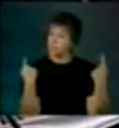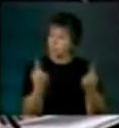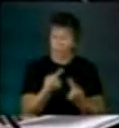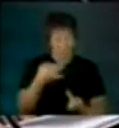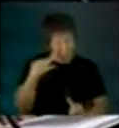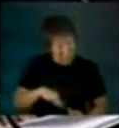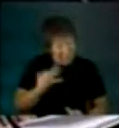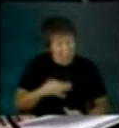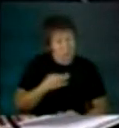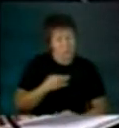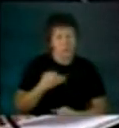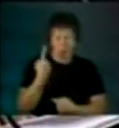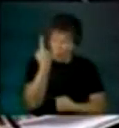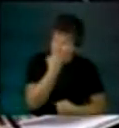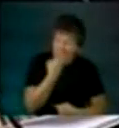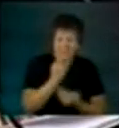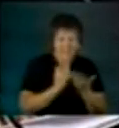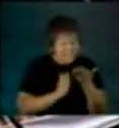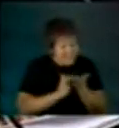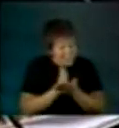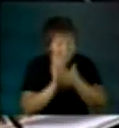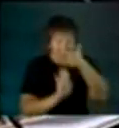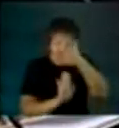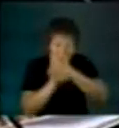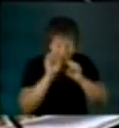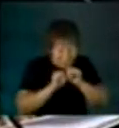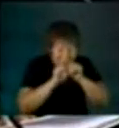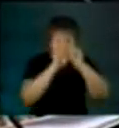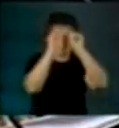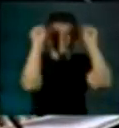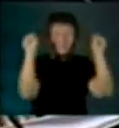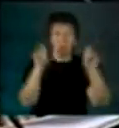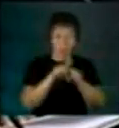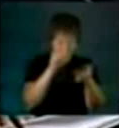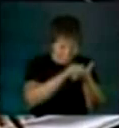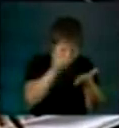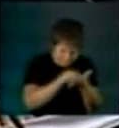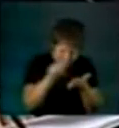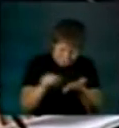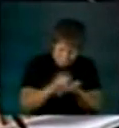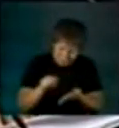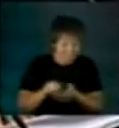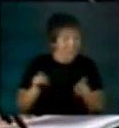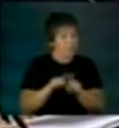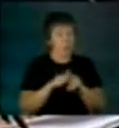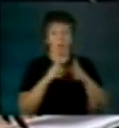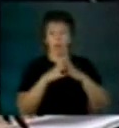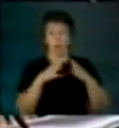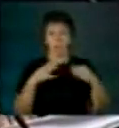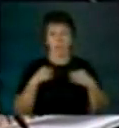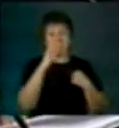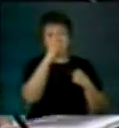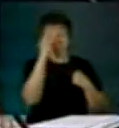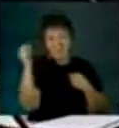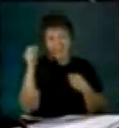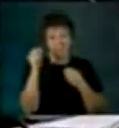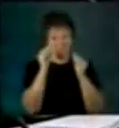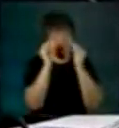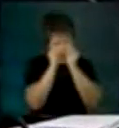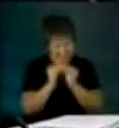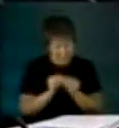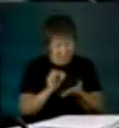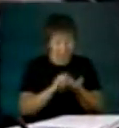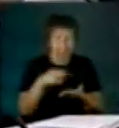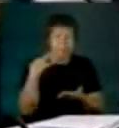deberíamos ser obligados todas las mañanas a llenar planas como en la escuela, escribiendo cien veces debo ocuparme